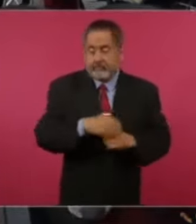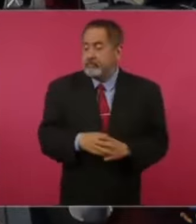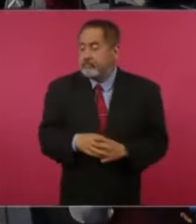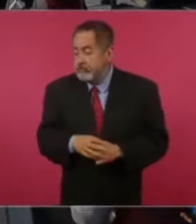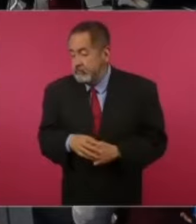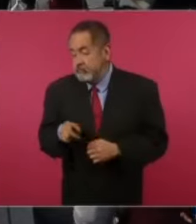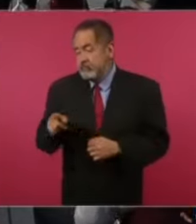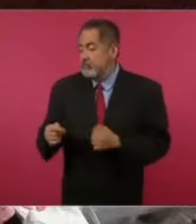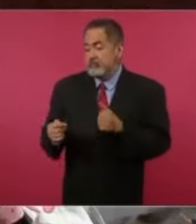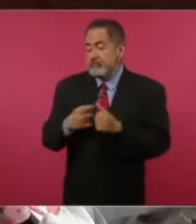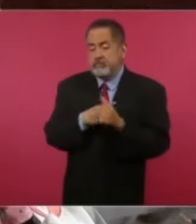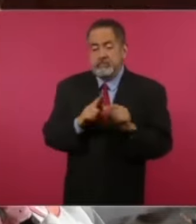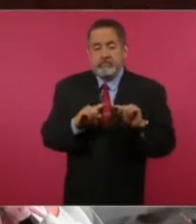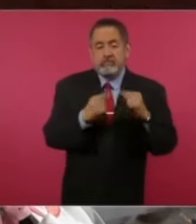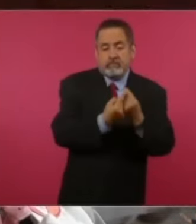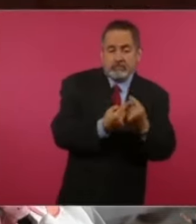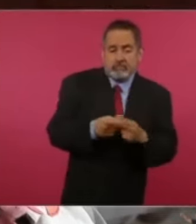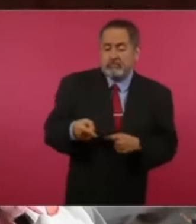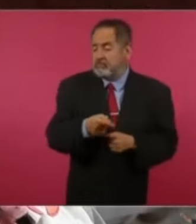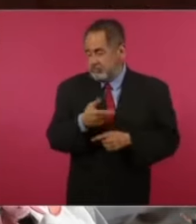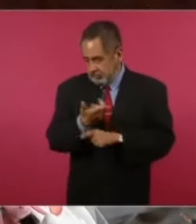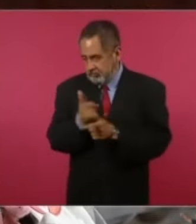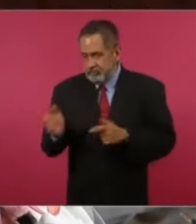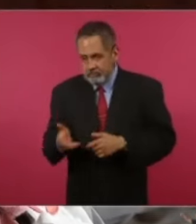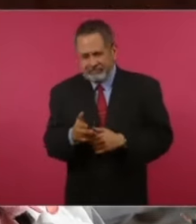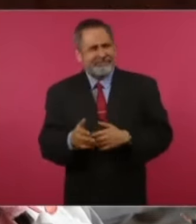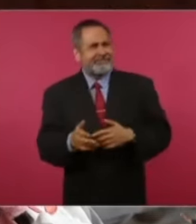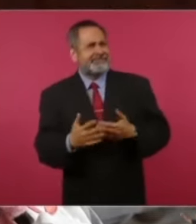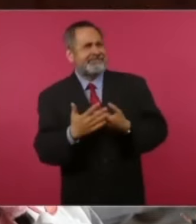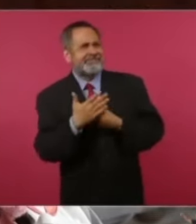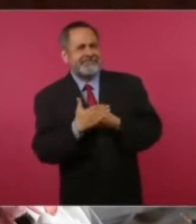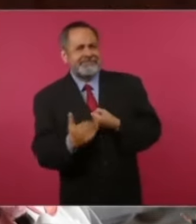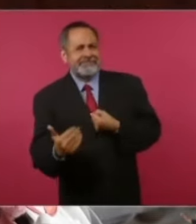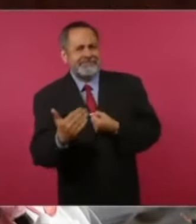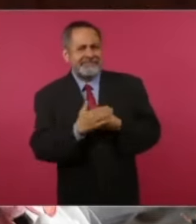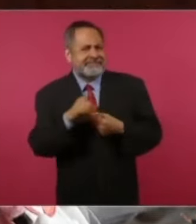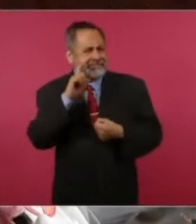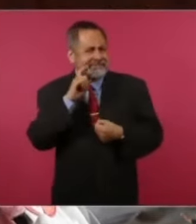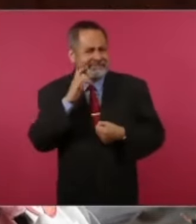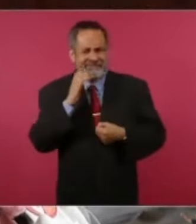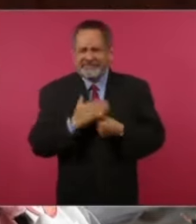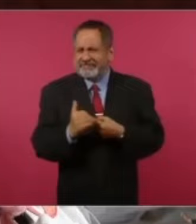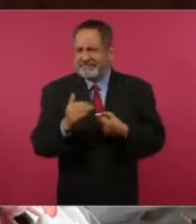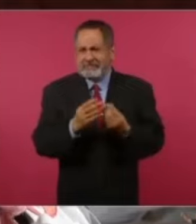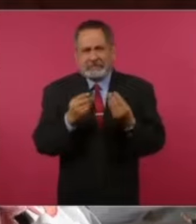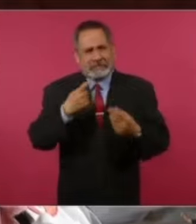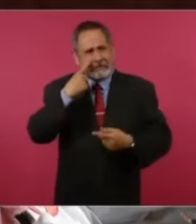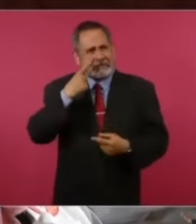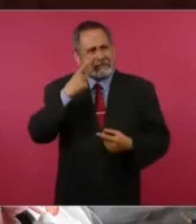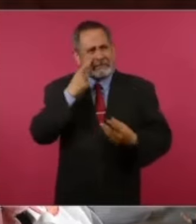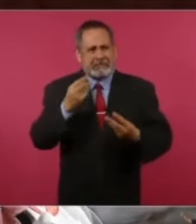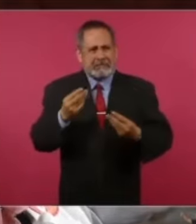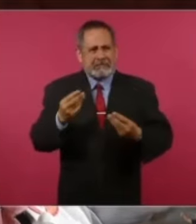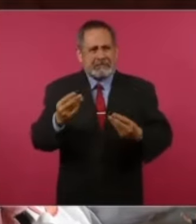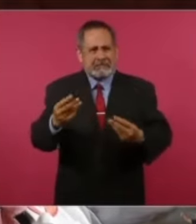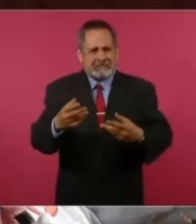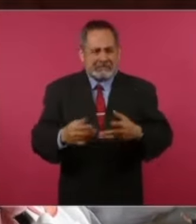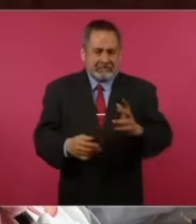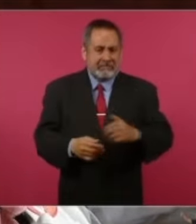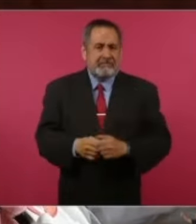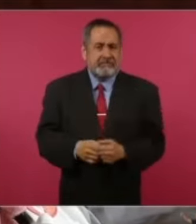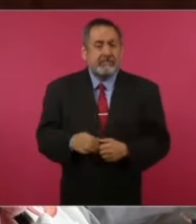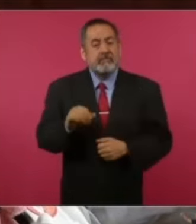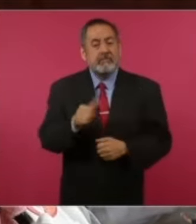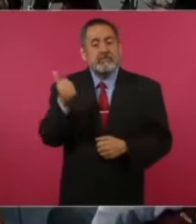metiera con una persona. Es decir, el acoso para las mujeres es muy común. Y otra de las realidades es